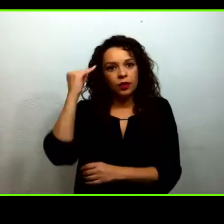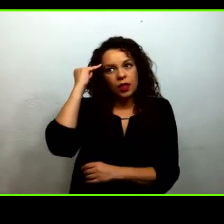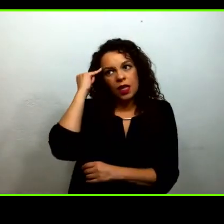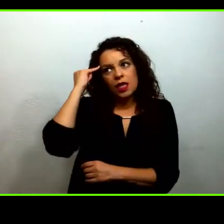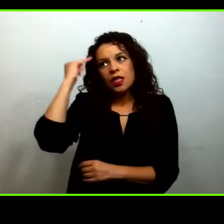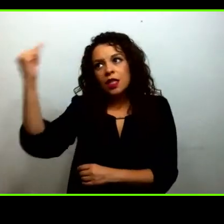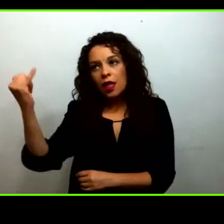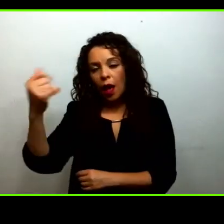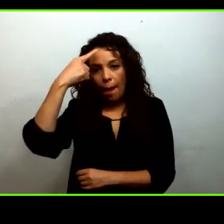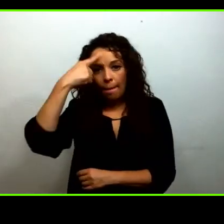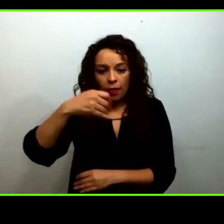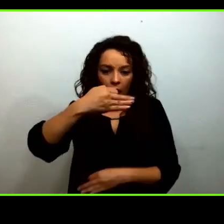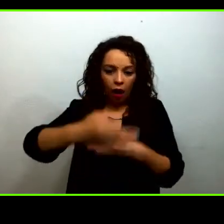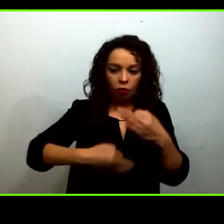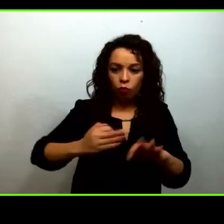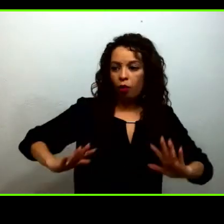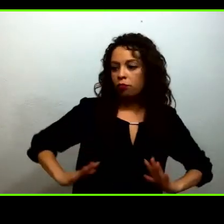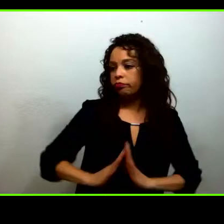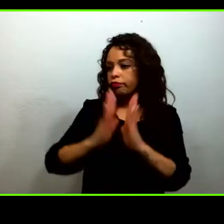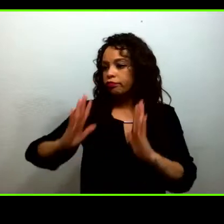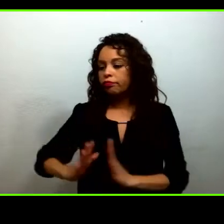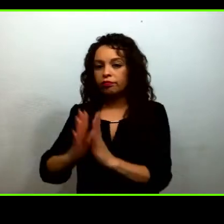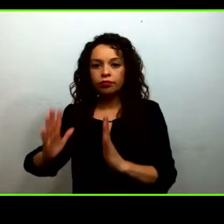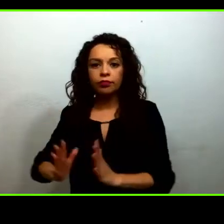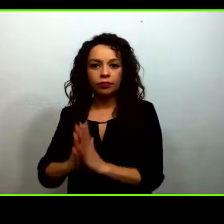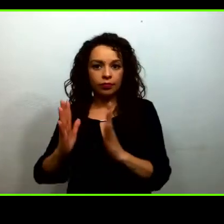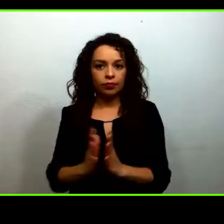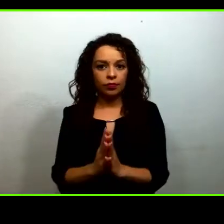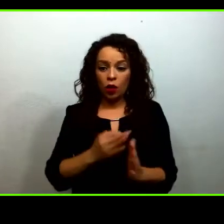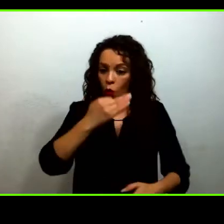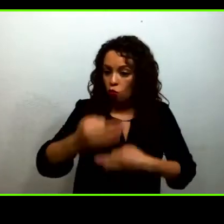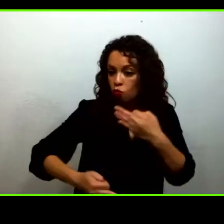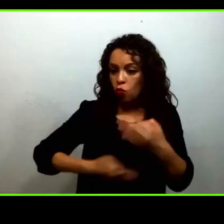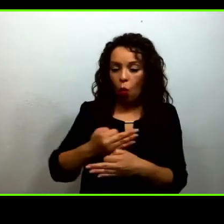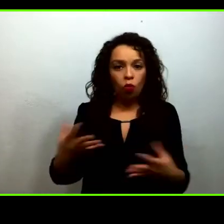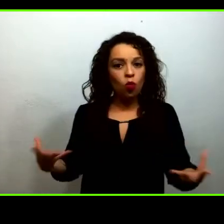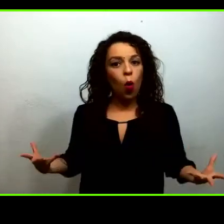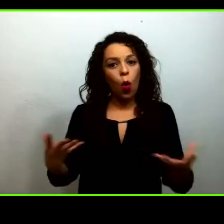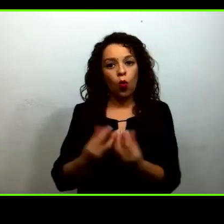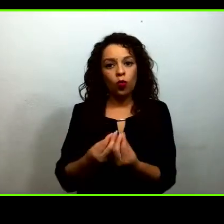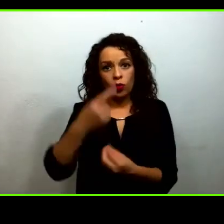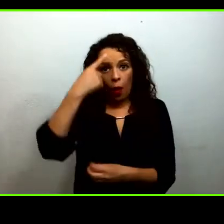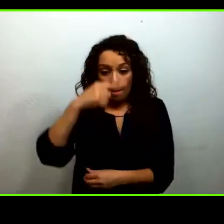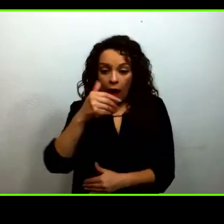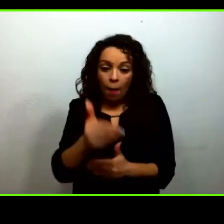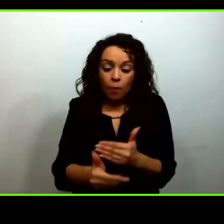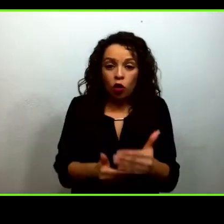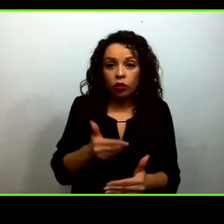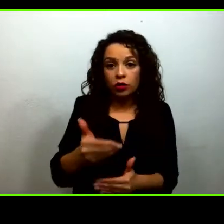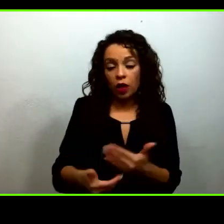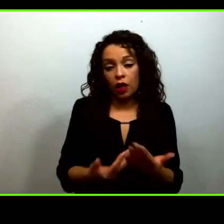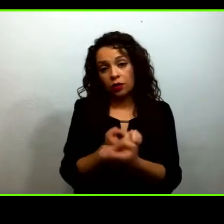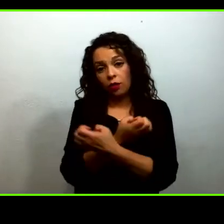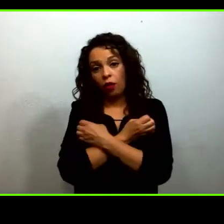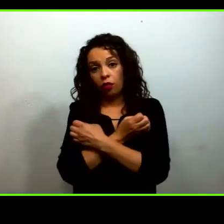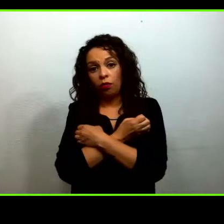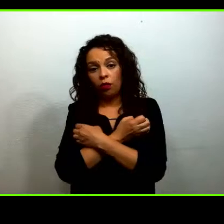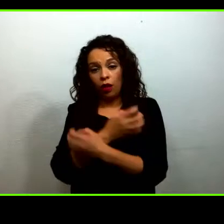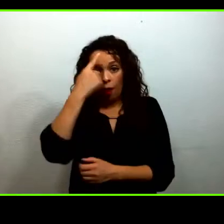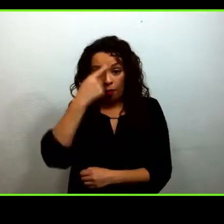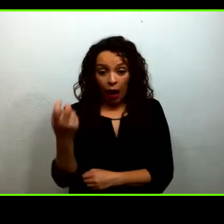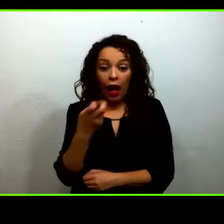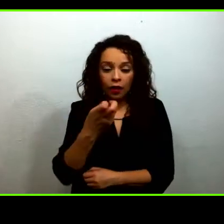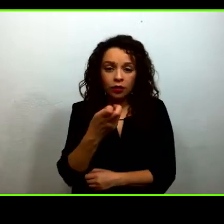cooperación entre los actores que intervenimos en el proceso educativo para fortalecer y favorecer el funcionamiento